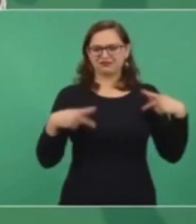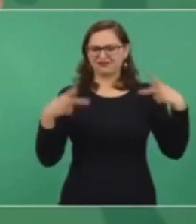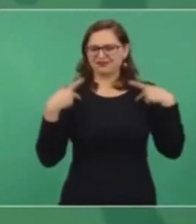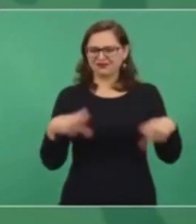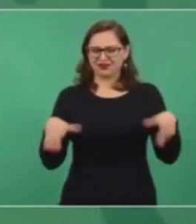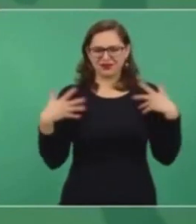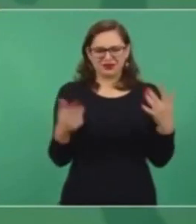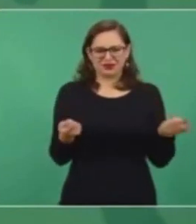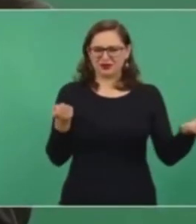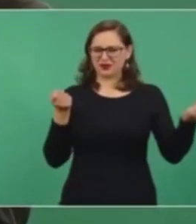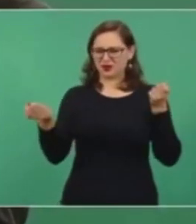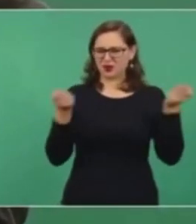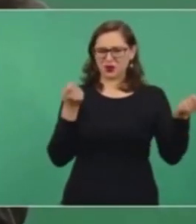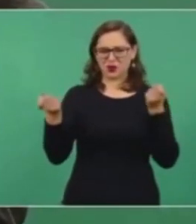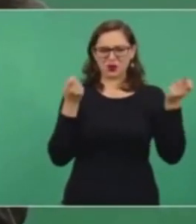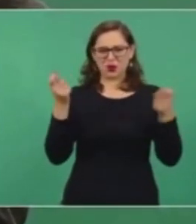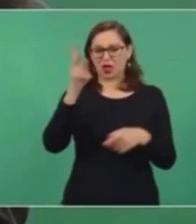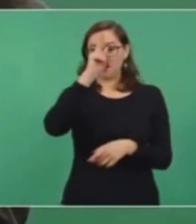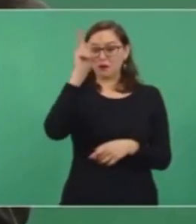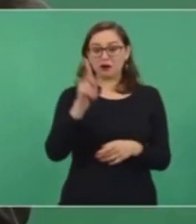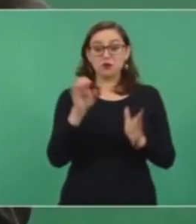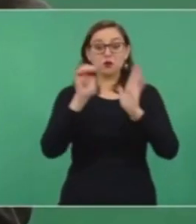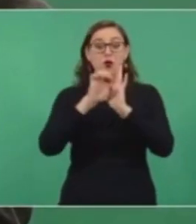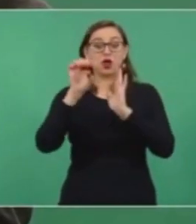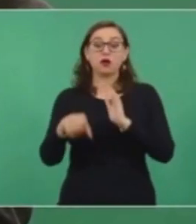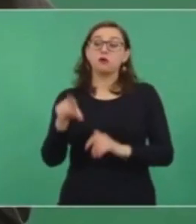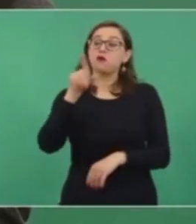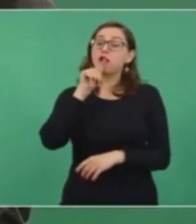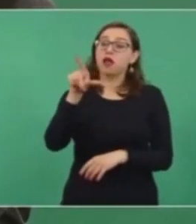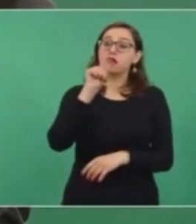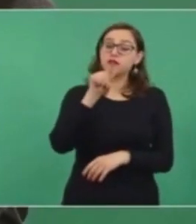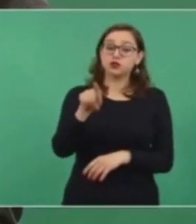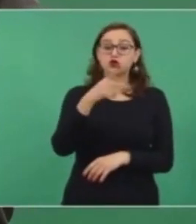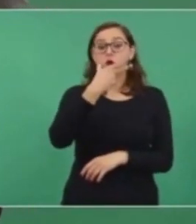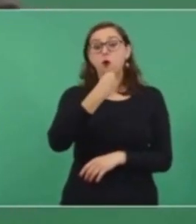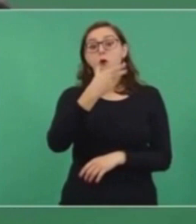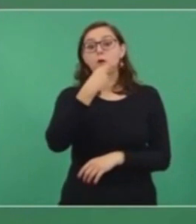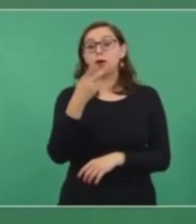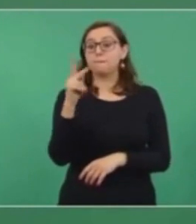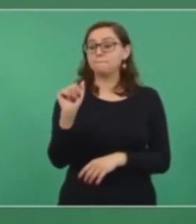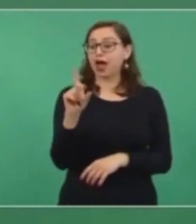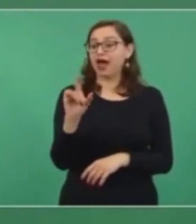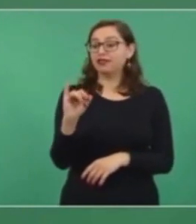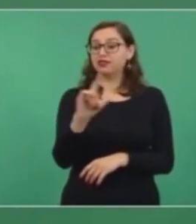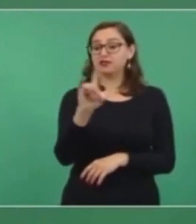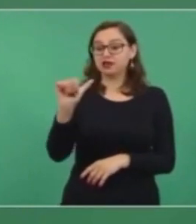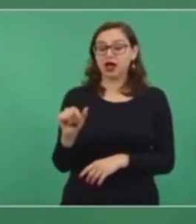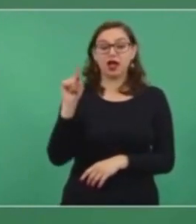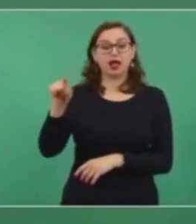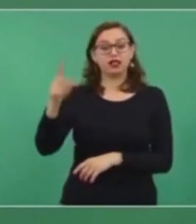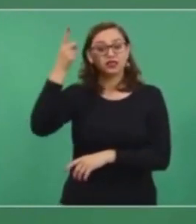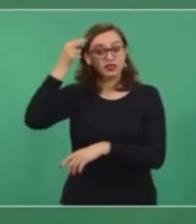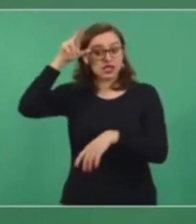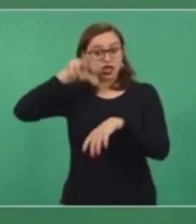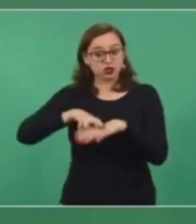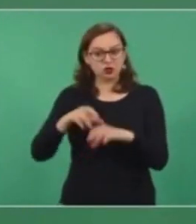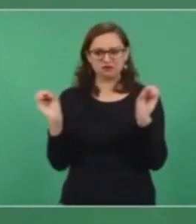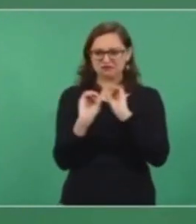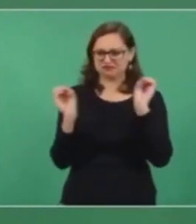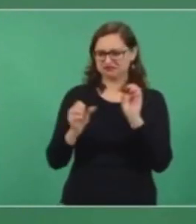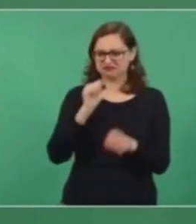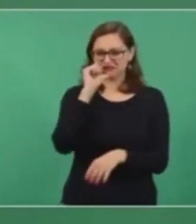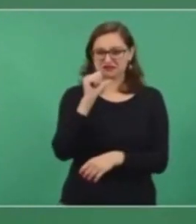el señor Padilla de Jalisco no es rector, pero es el que manda